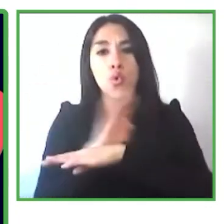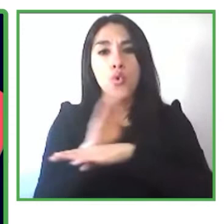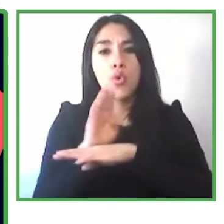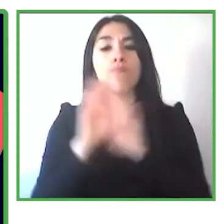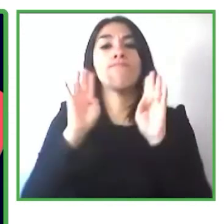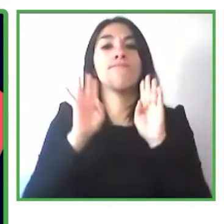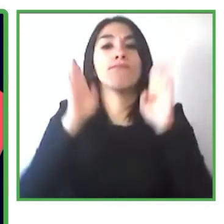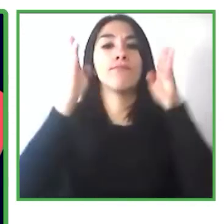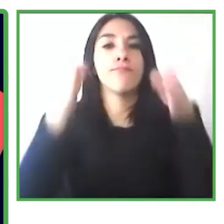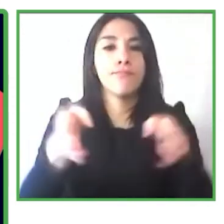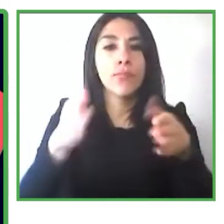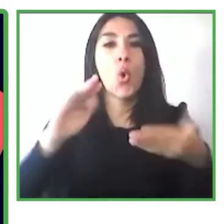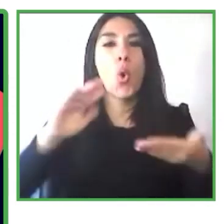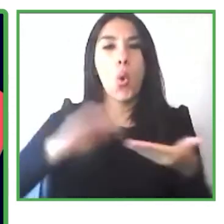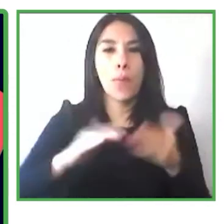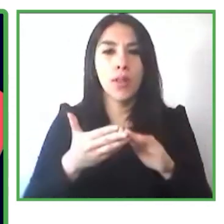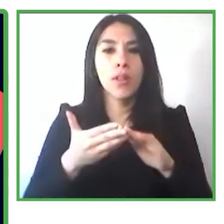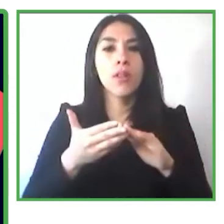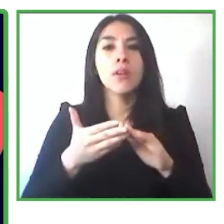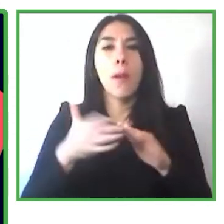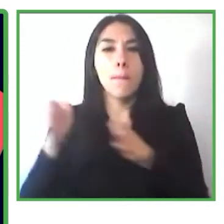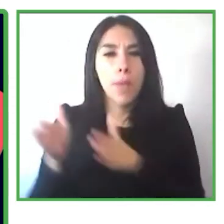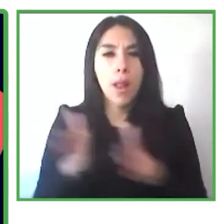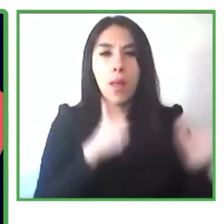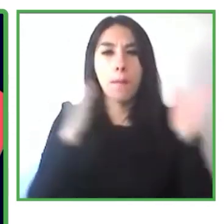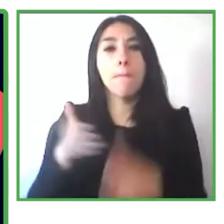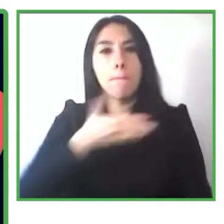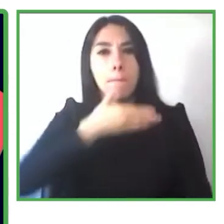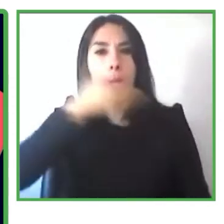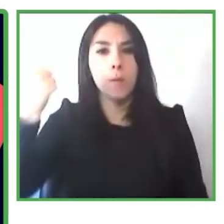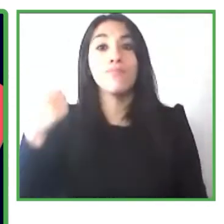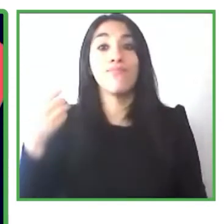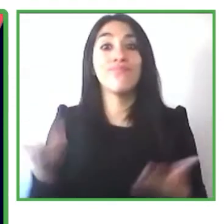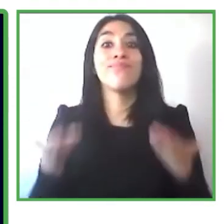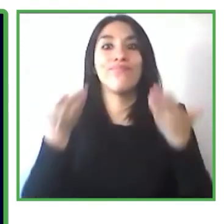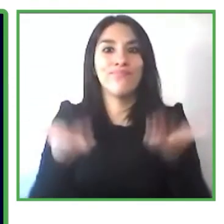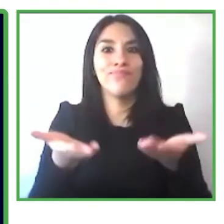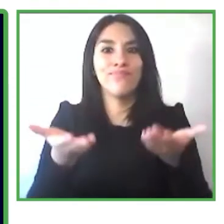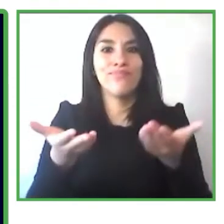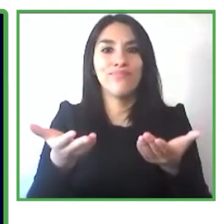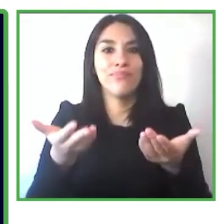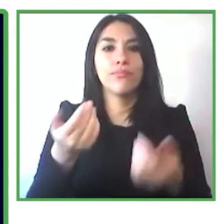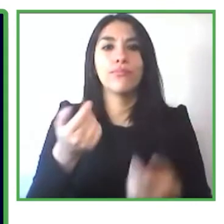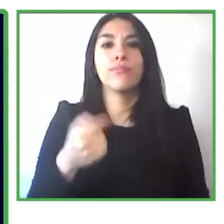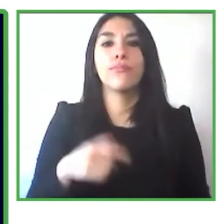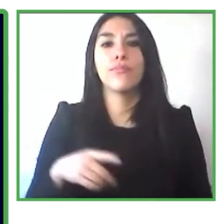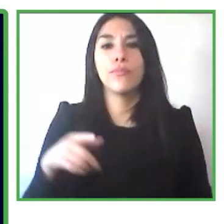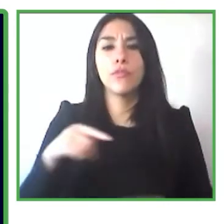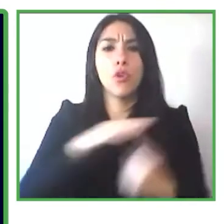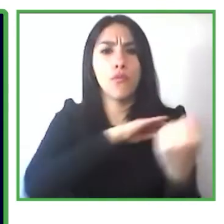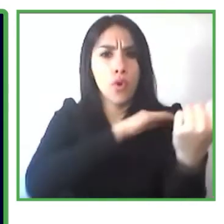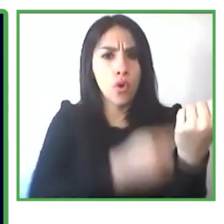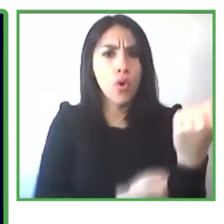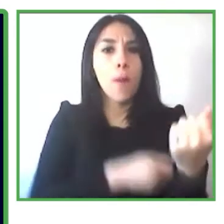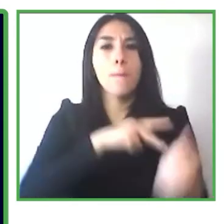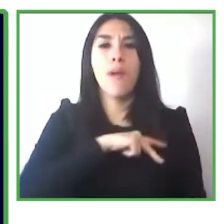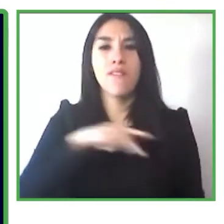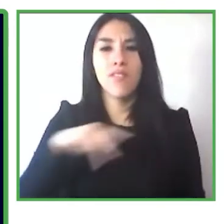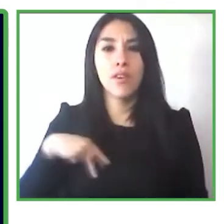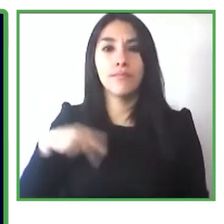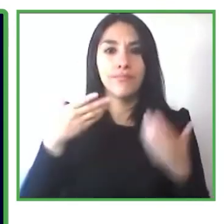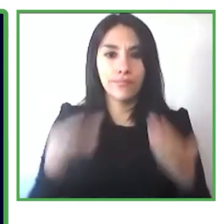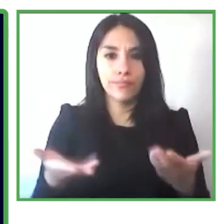también brindando un incentivo al esfuerzo realizado y así nace el sello Empresa I